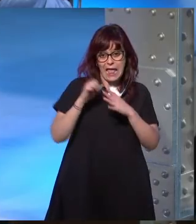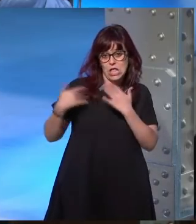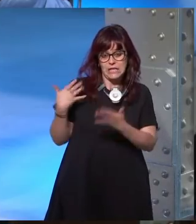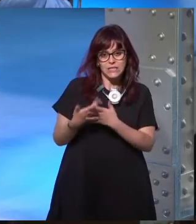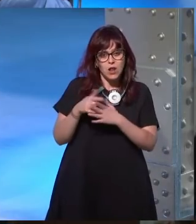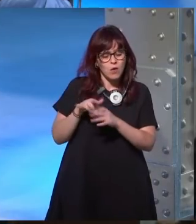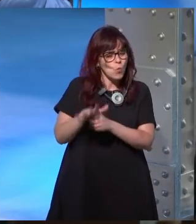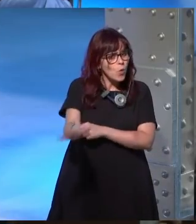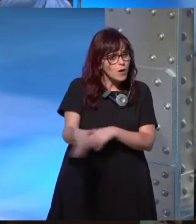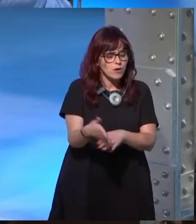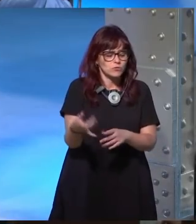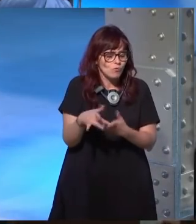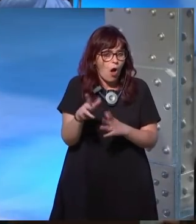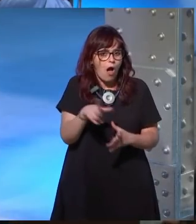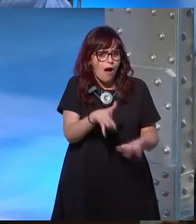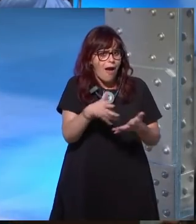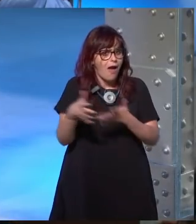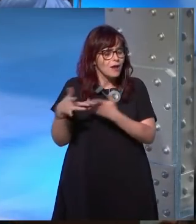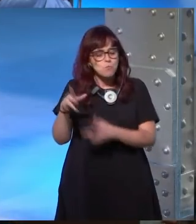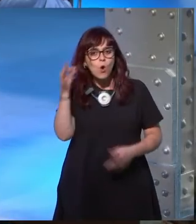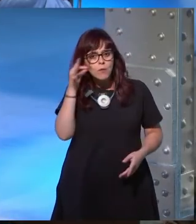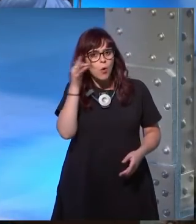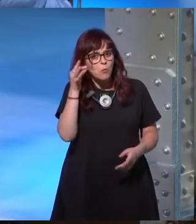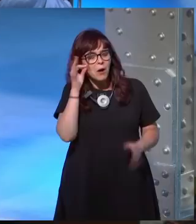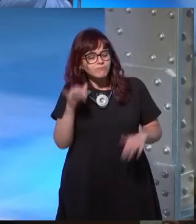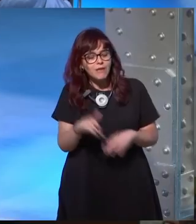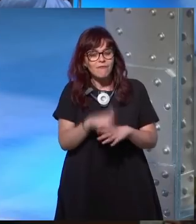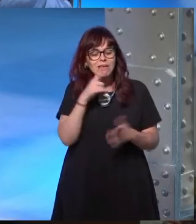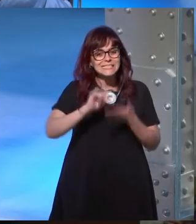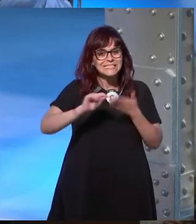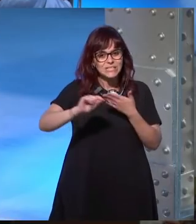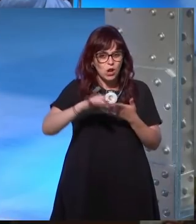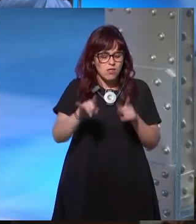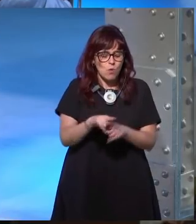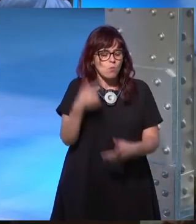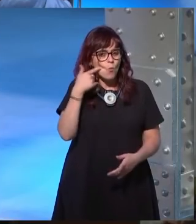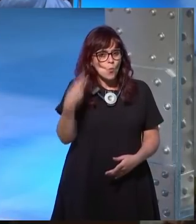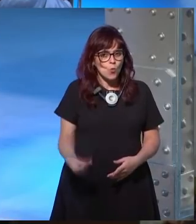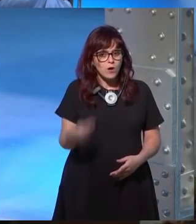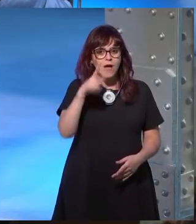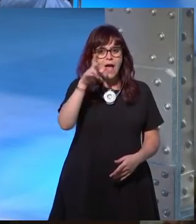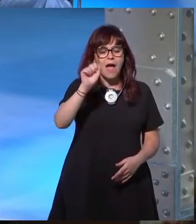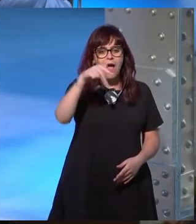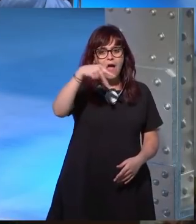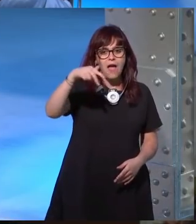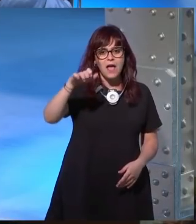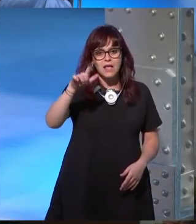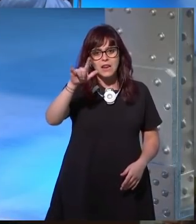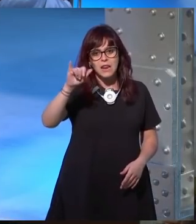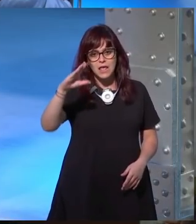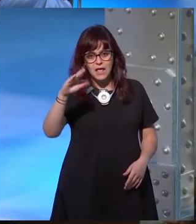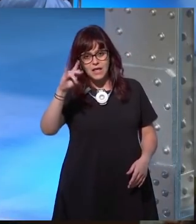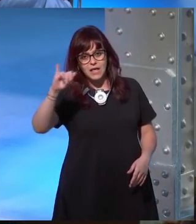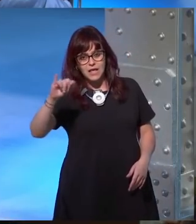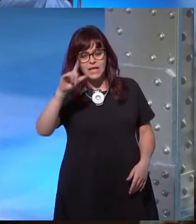están arrasando las mujeres y estamos viendo grandes escritoras como como Anleki como Enki